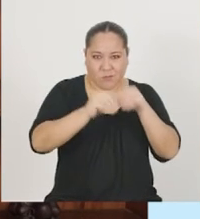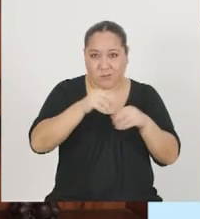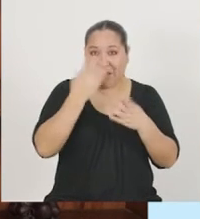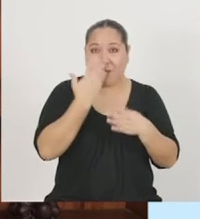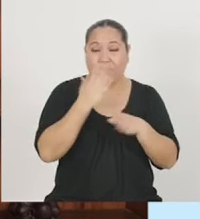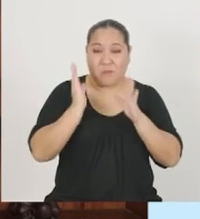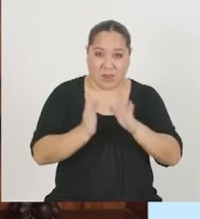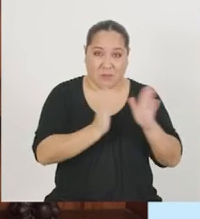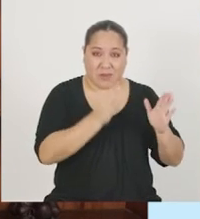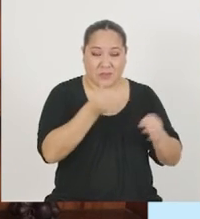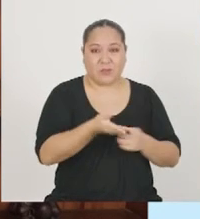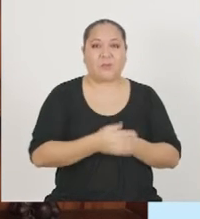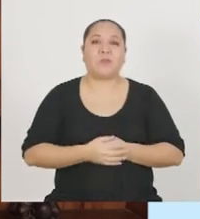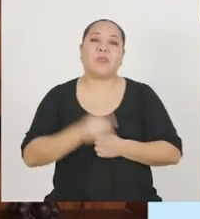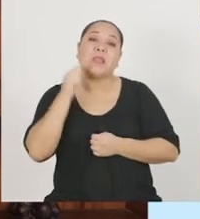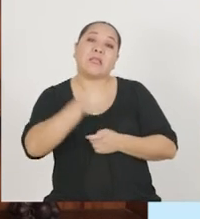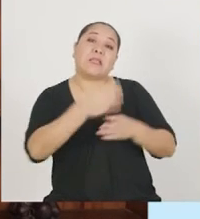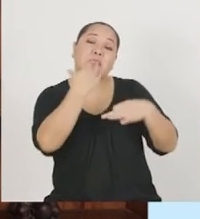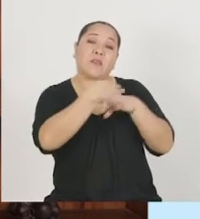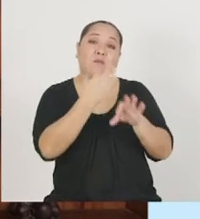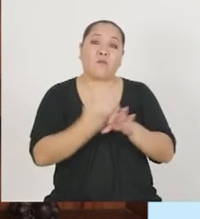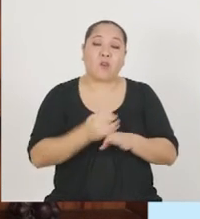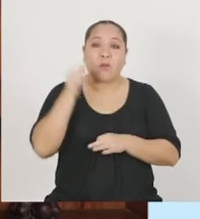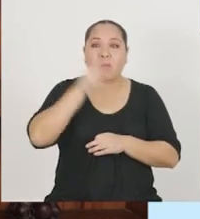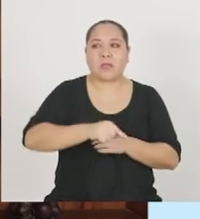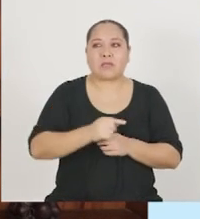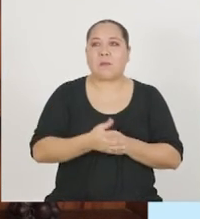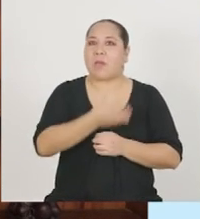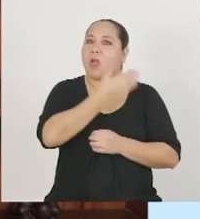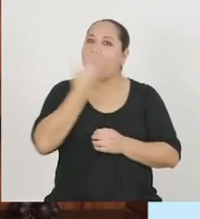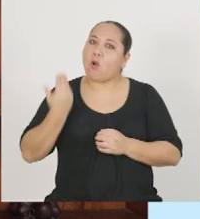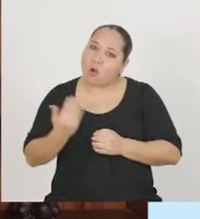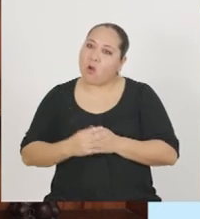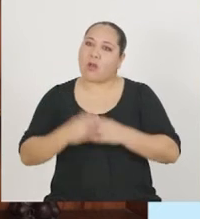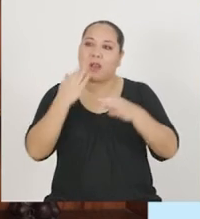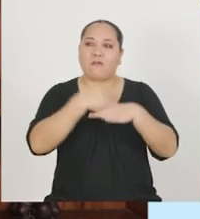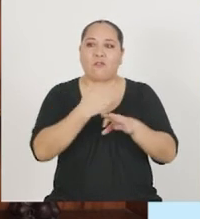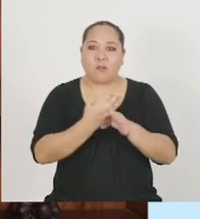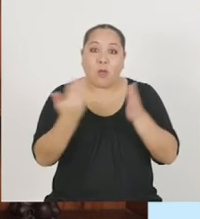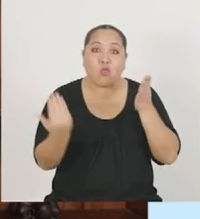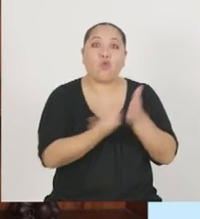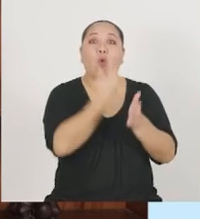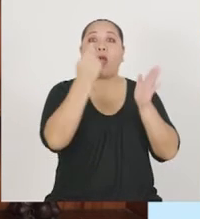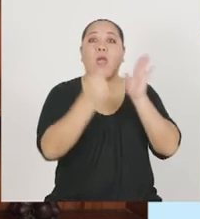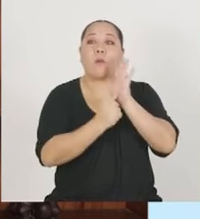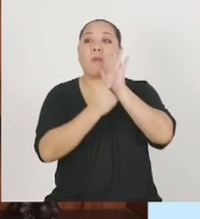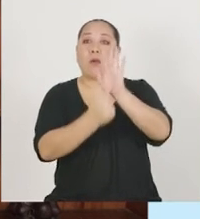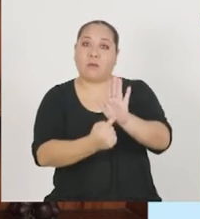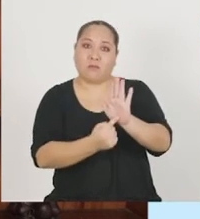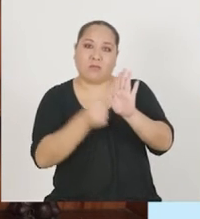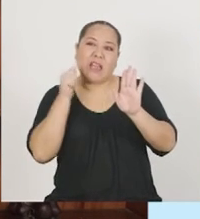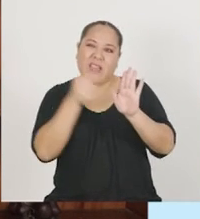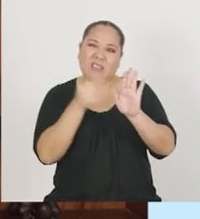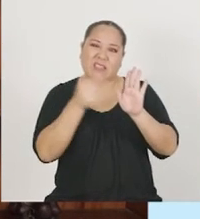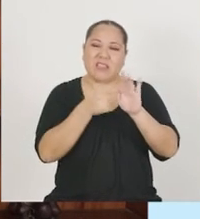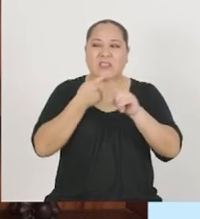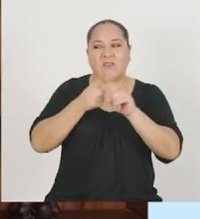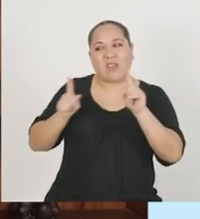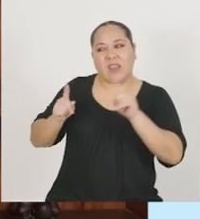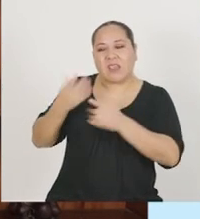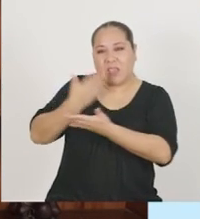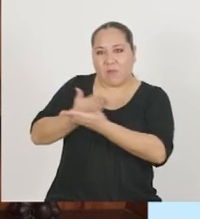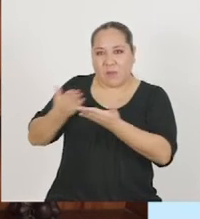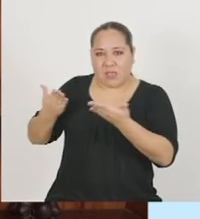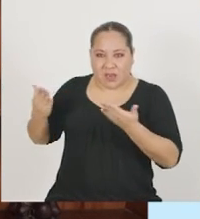empleada en su elaboración. De esta manera, será mayor el nivel de novedad del producto con respecto